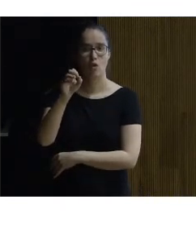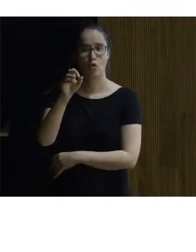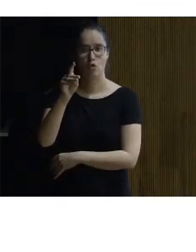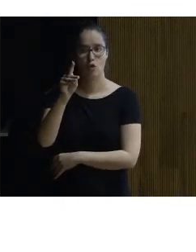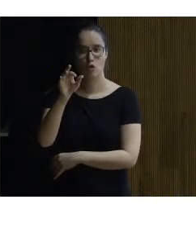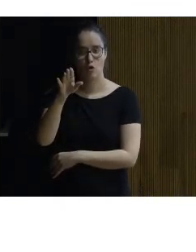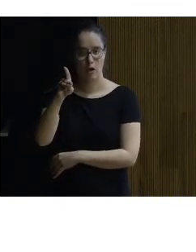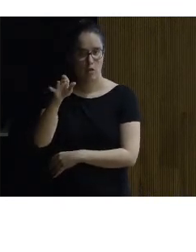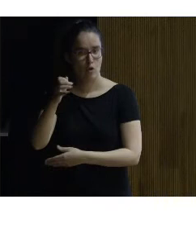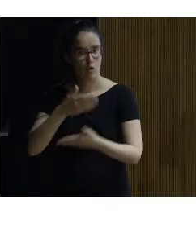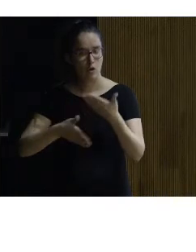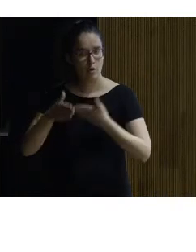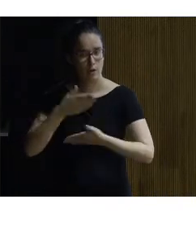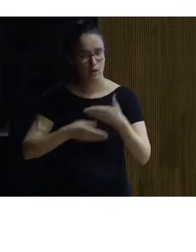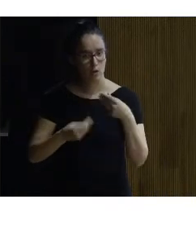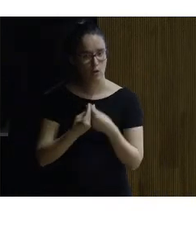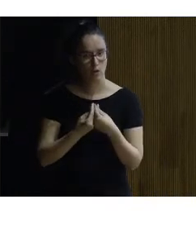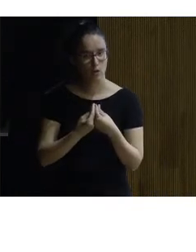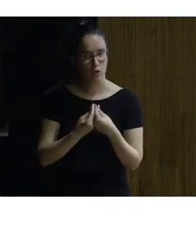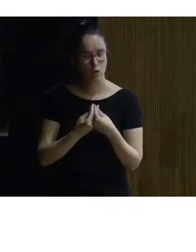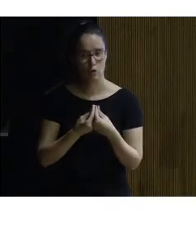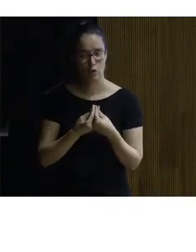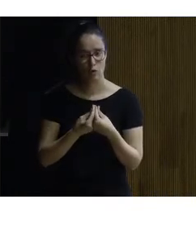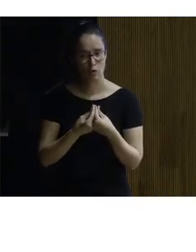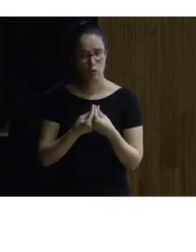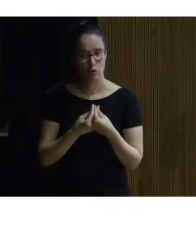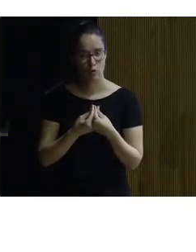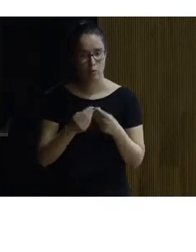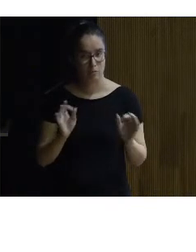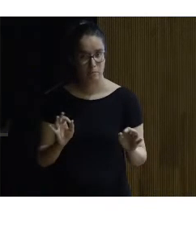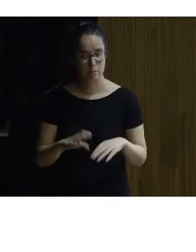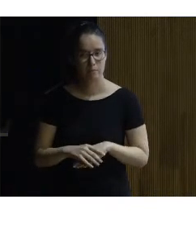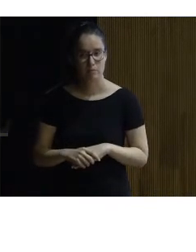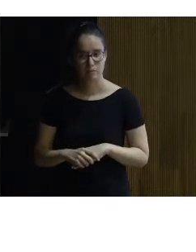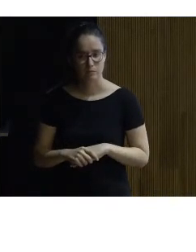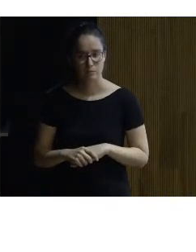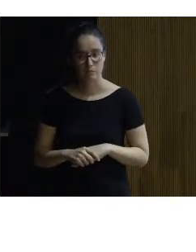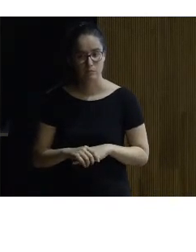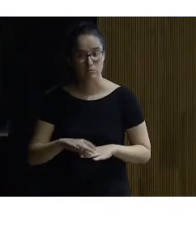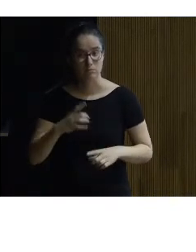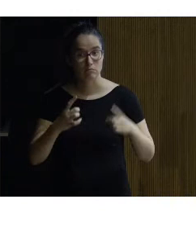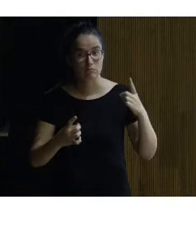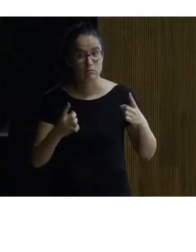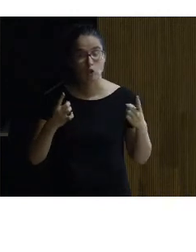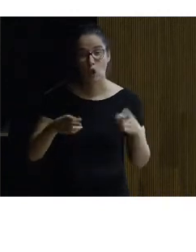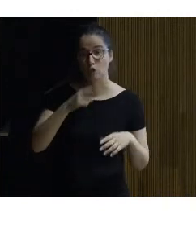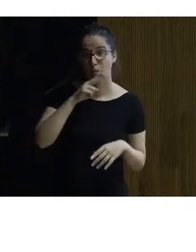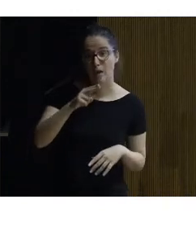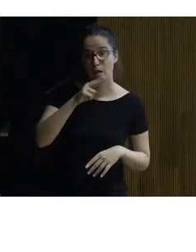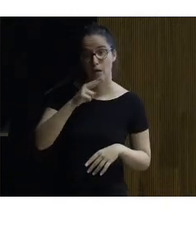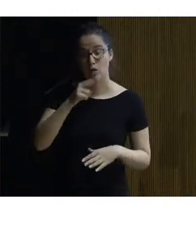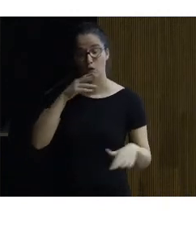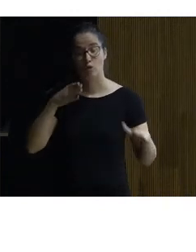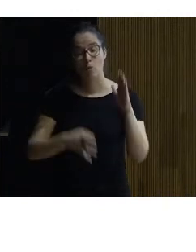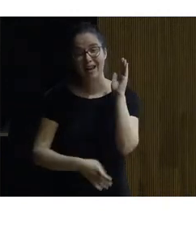con él también con una relación magnífica realmente pues se colocó los aseos se colocó un